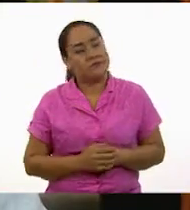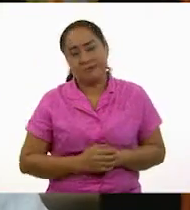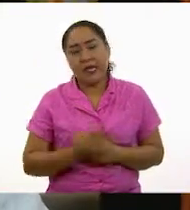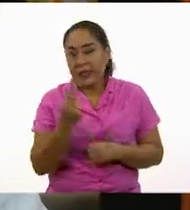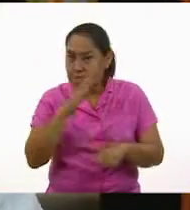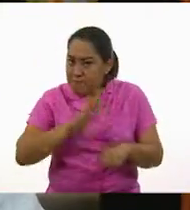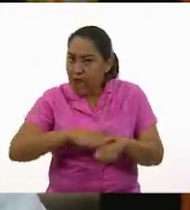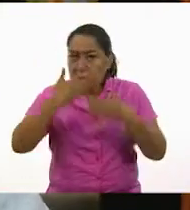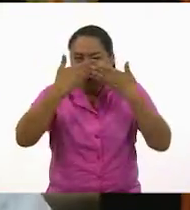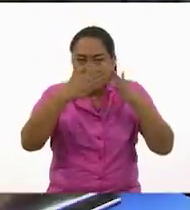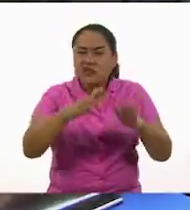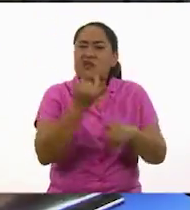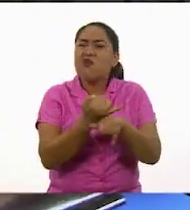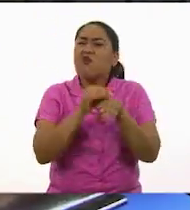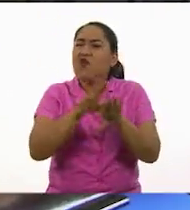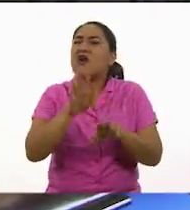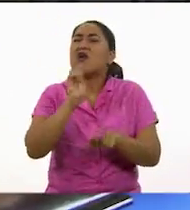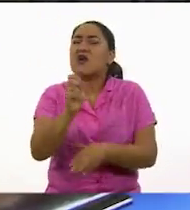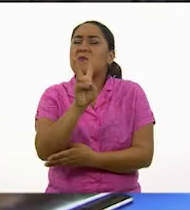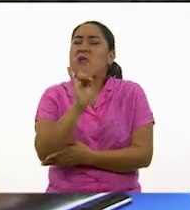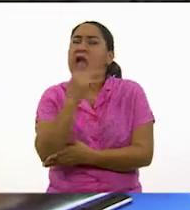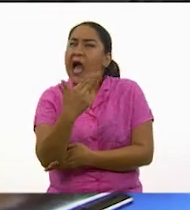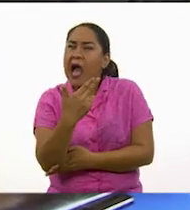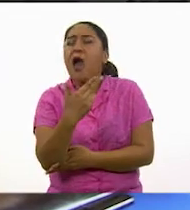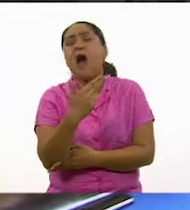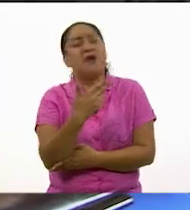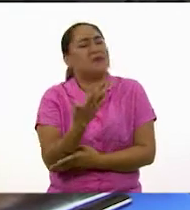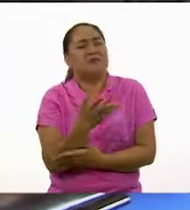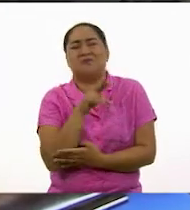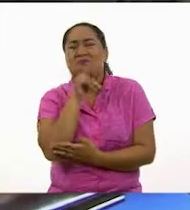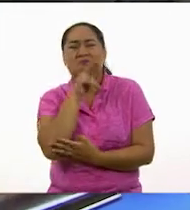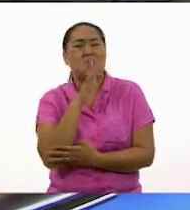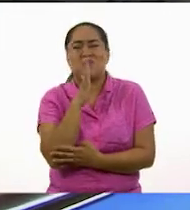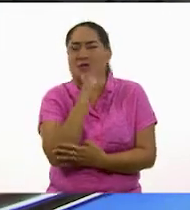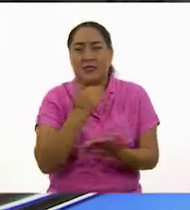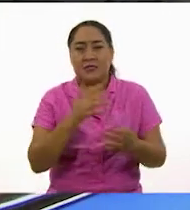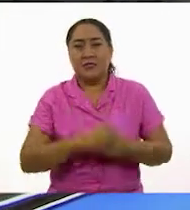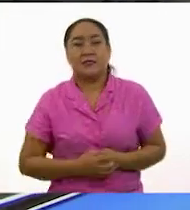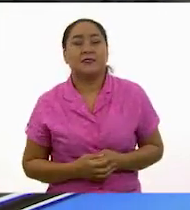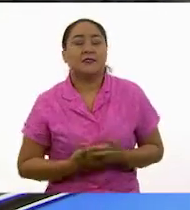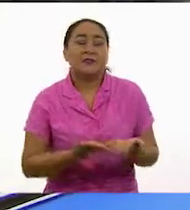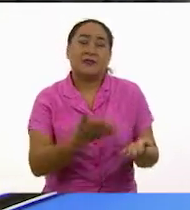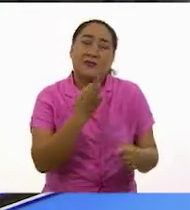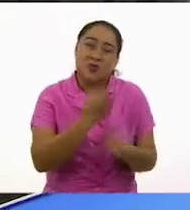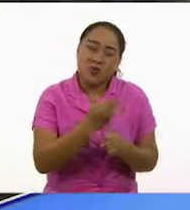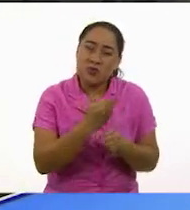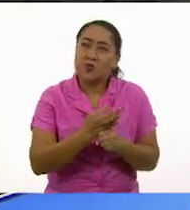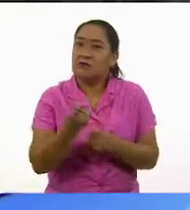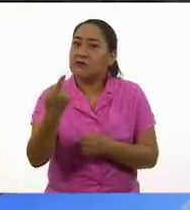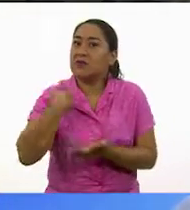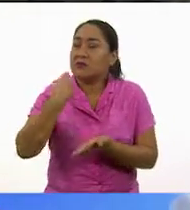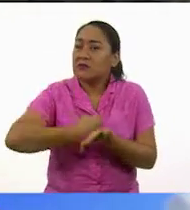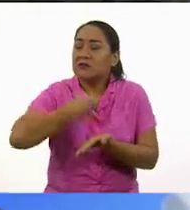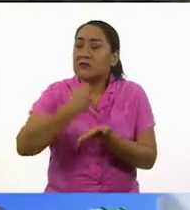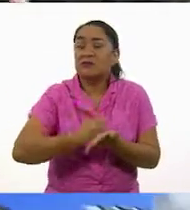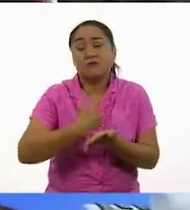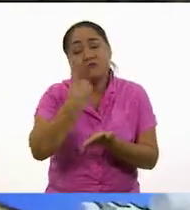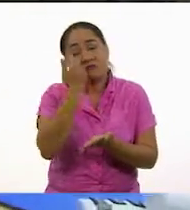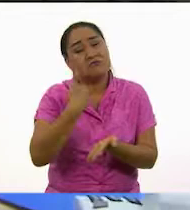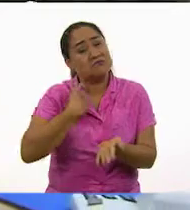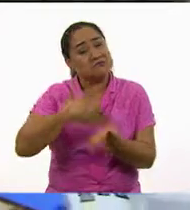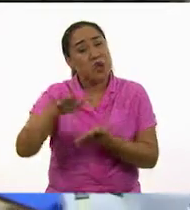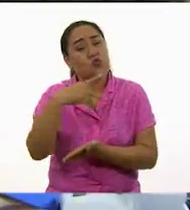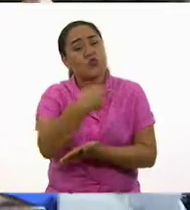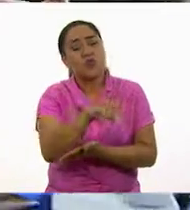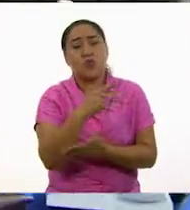VIH, sabrían que no hay motivo para preocuparse. Licenciado, estoy recibiendo mucha presión para expulsar a su nieta. Si